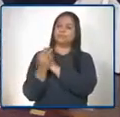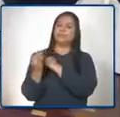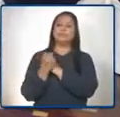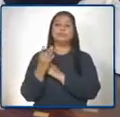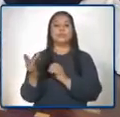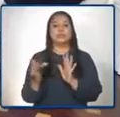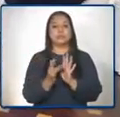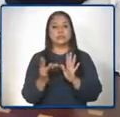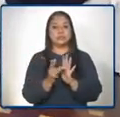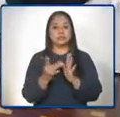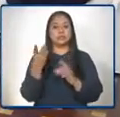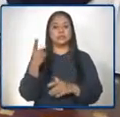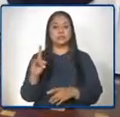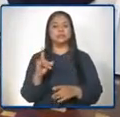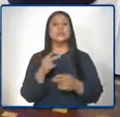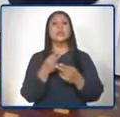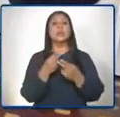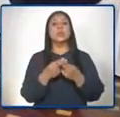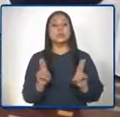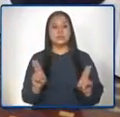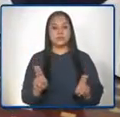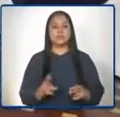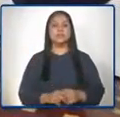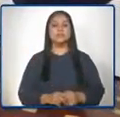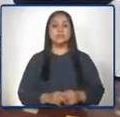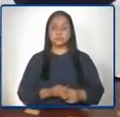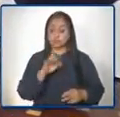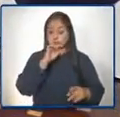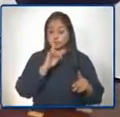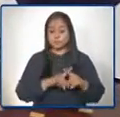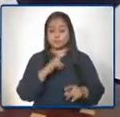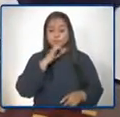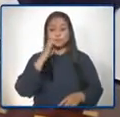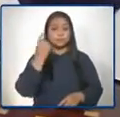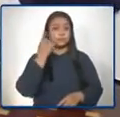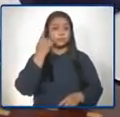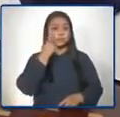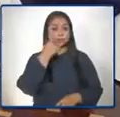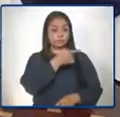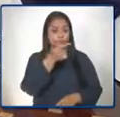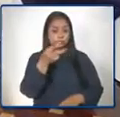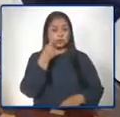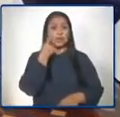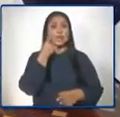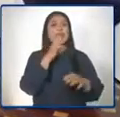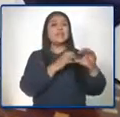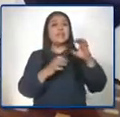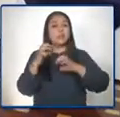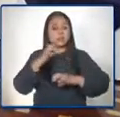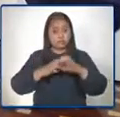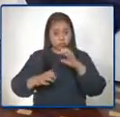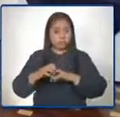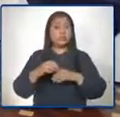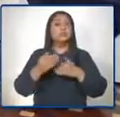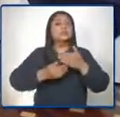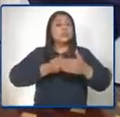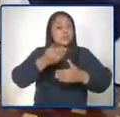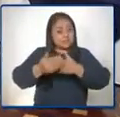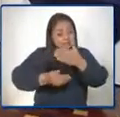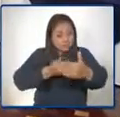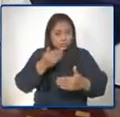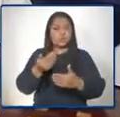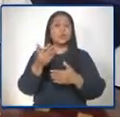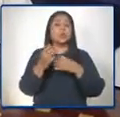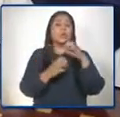de UNICEF. Es importante mencionar que la evaluación es un proceso, la evaluación de los aprendizajes,